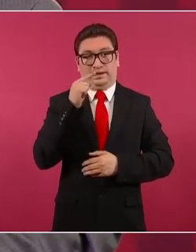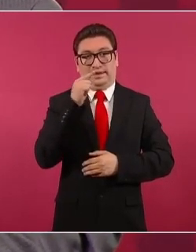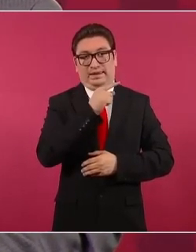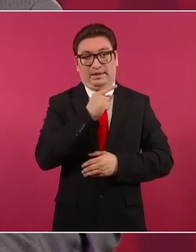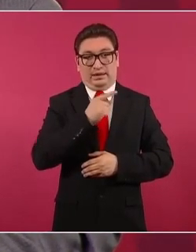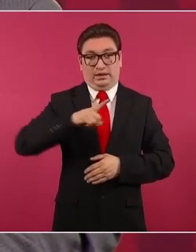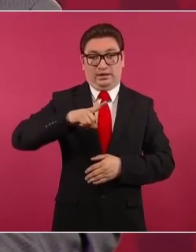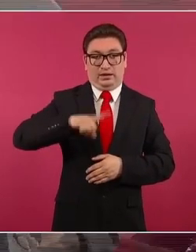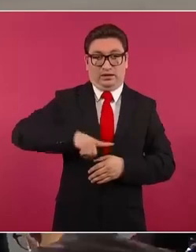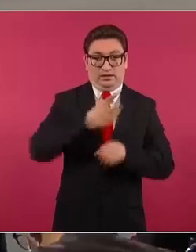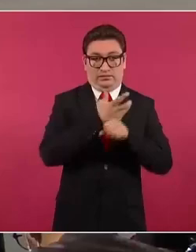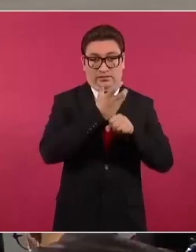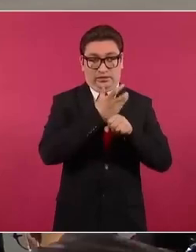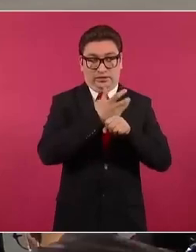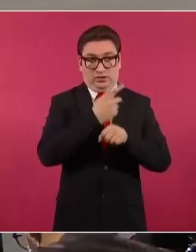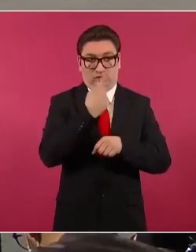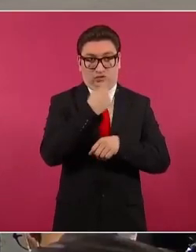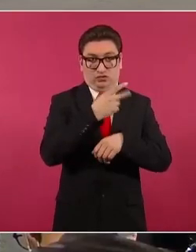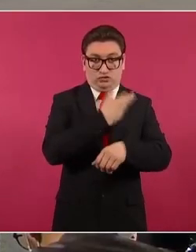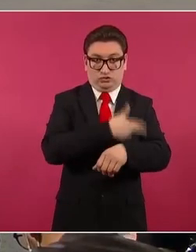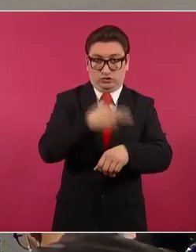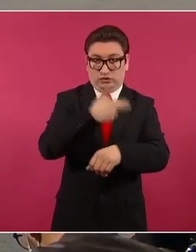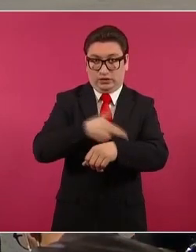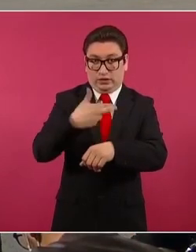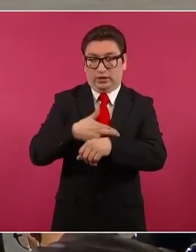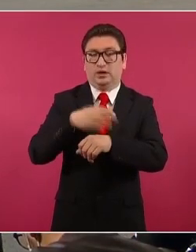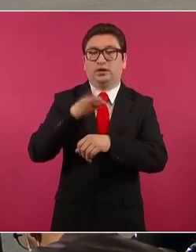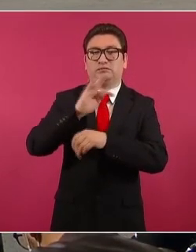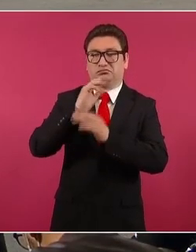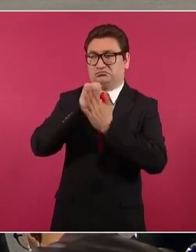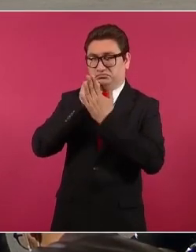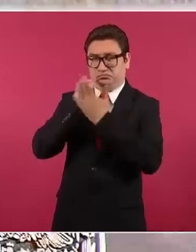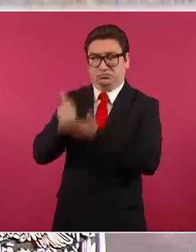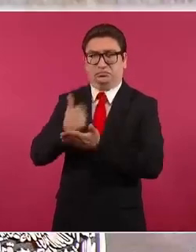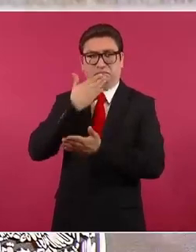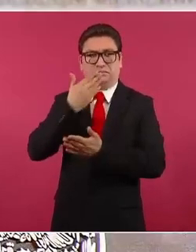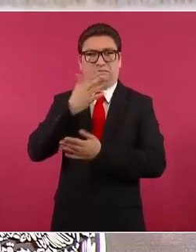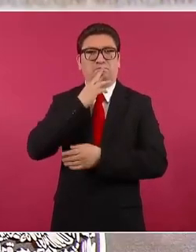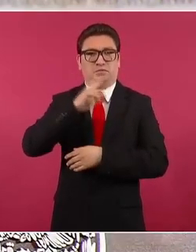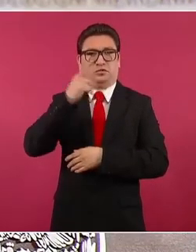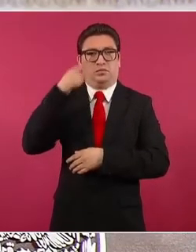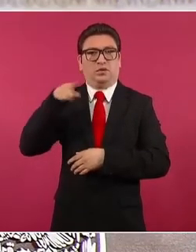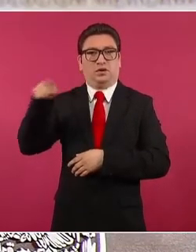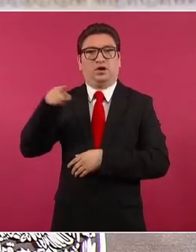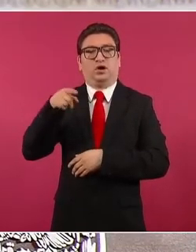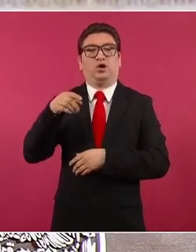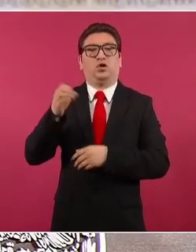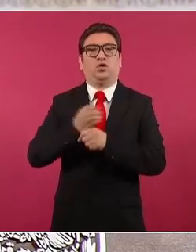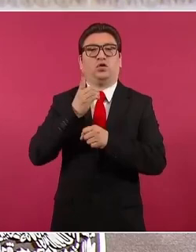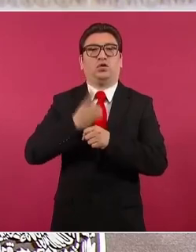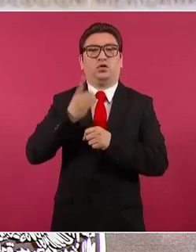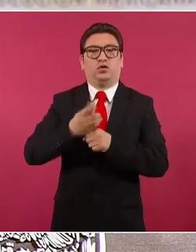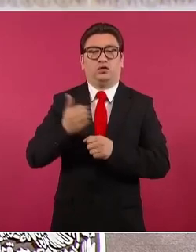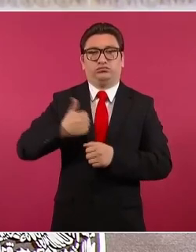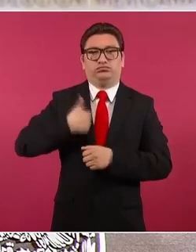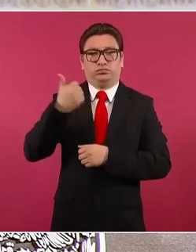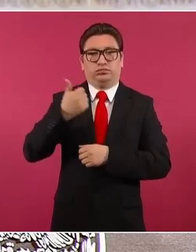a que tengan ellos una posibilidad, una alternativa.